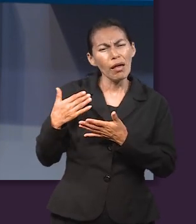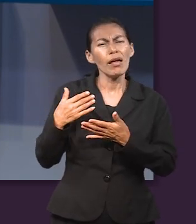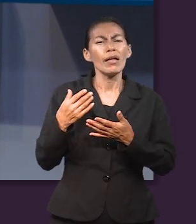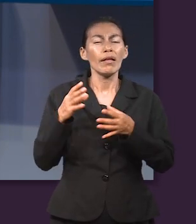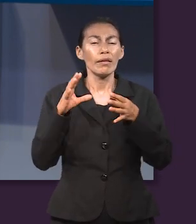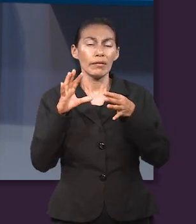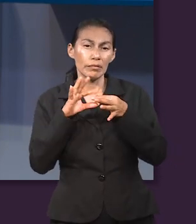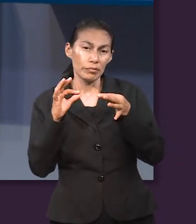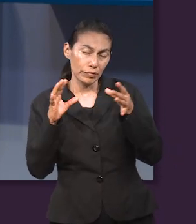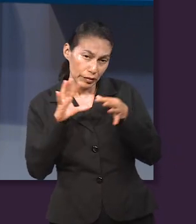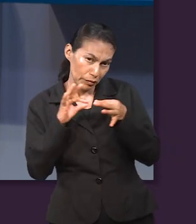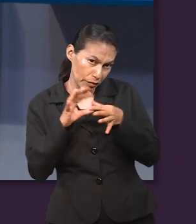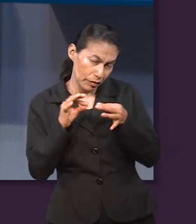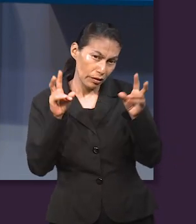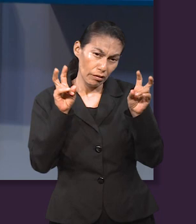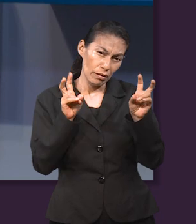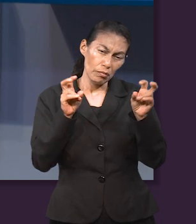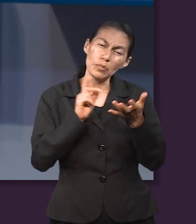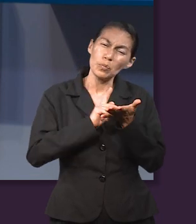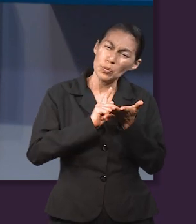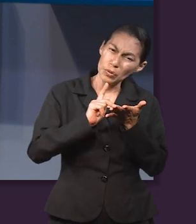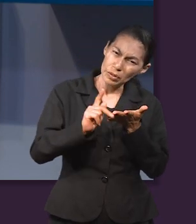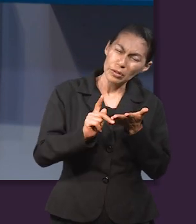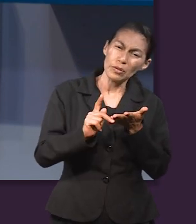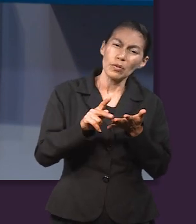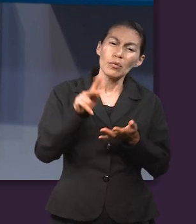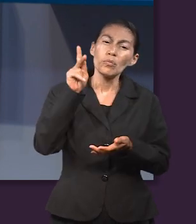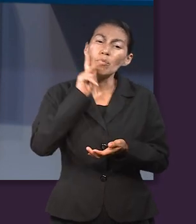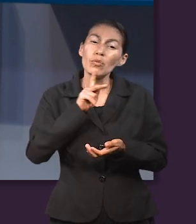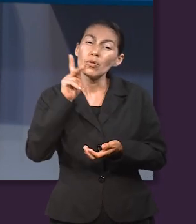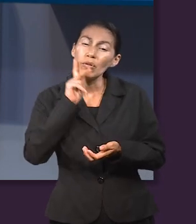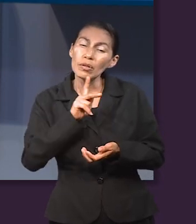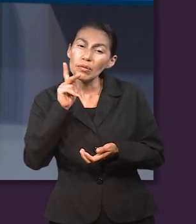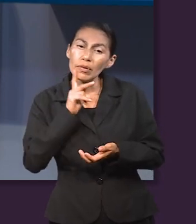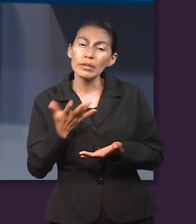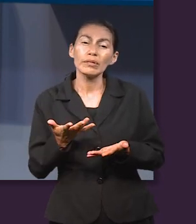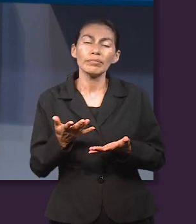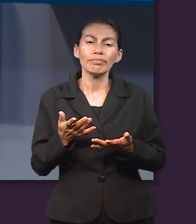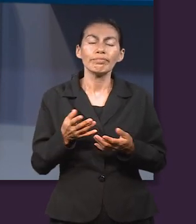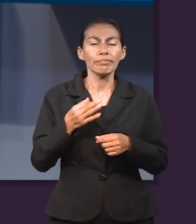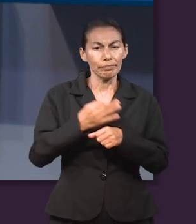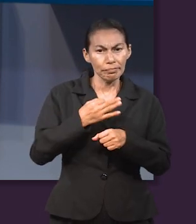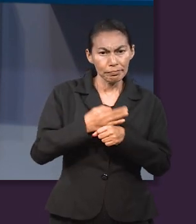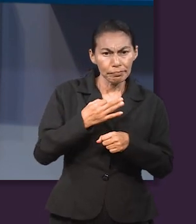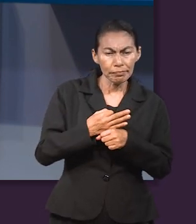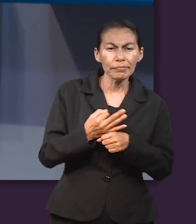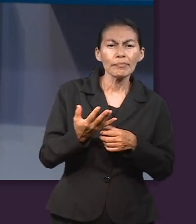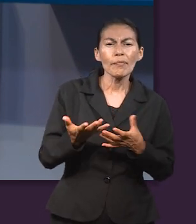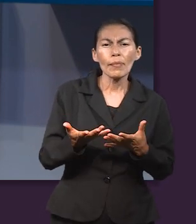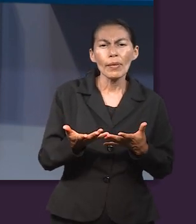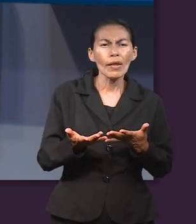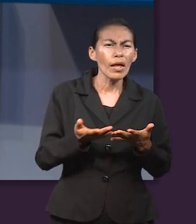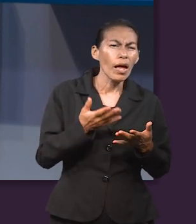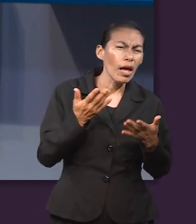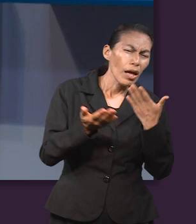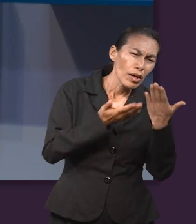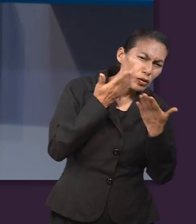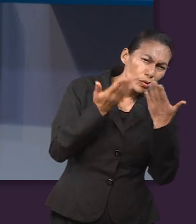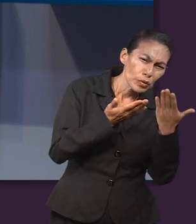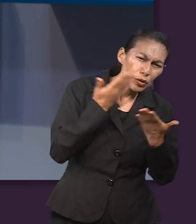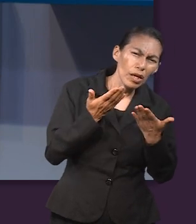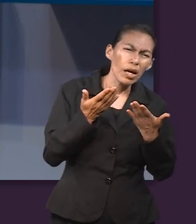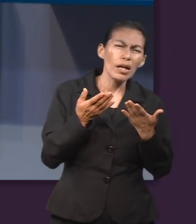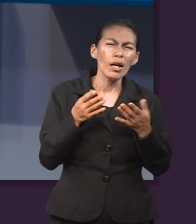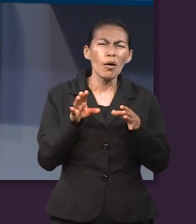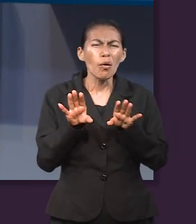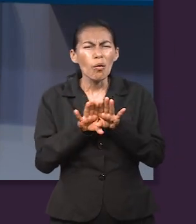la purificación, el sentido de las pruebas en esta vida, y ahora vamos a proceder a analizar un